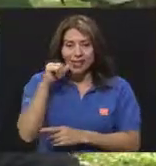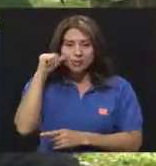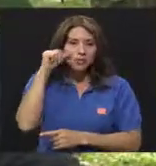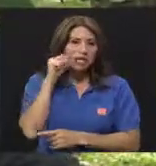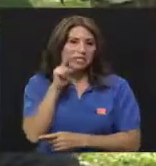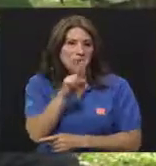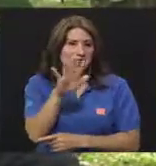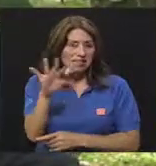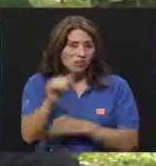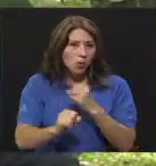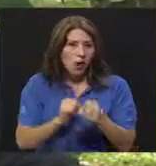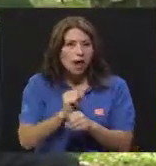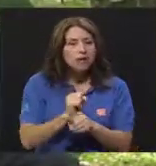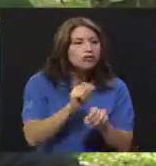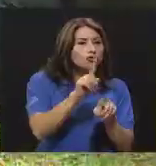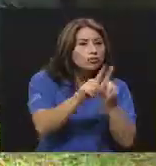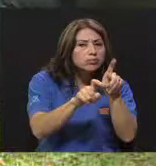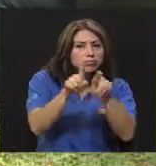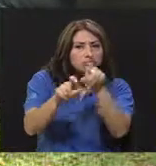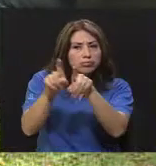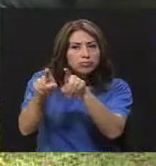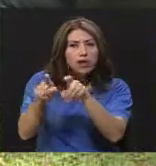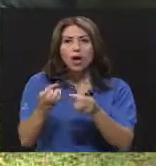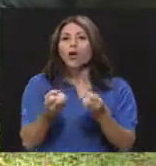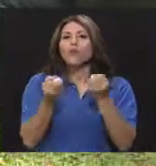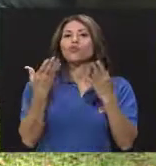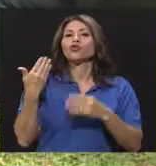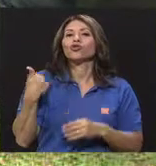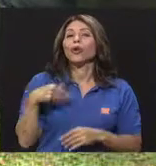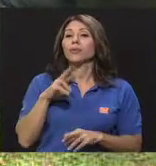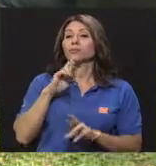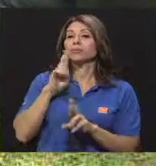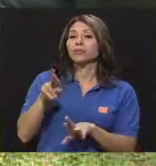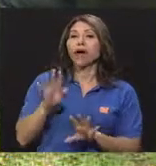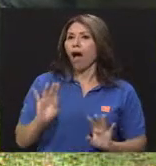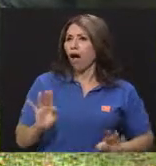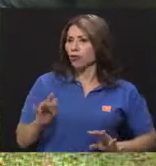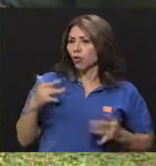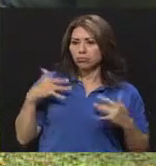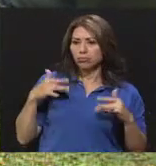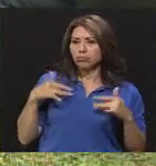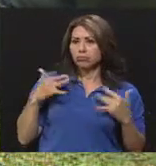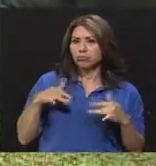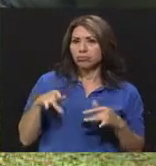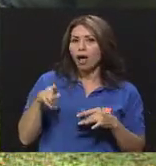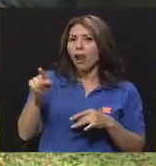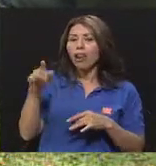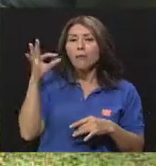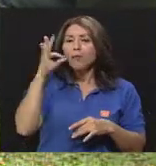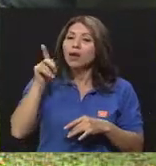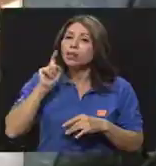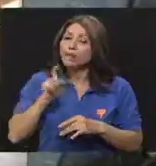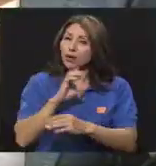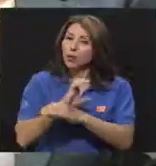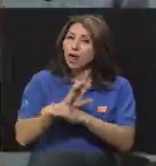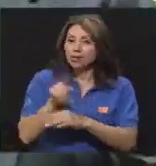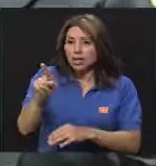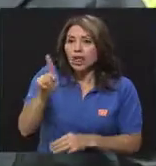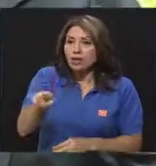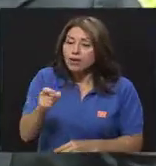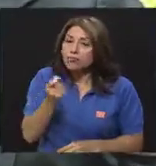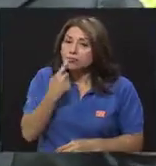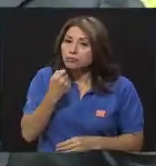jóvenes, adultas de 25 años. Muchos hombres dicen, por ejemplo. No, les toca a ellas cuidarse. Ellas son las que toman las pastillas. Yo no.